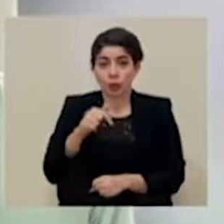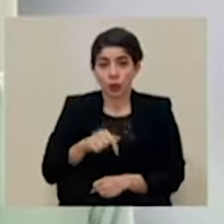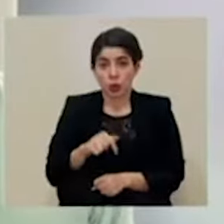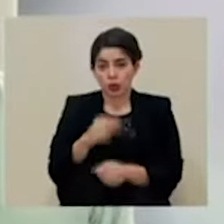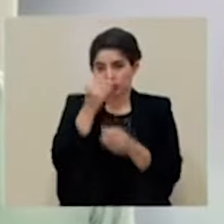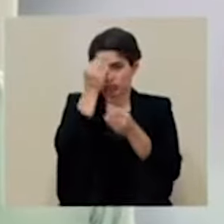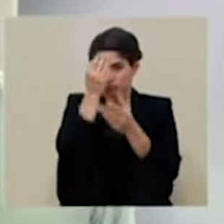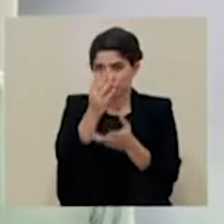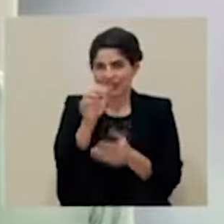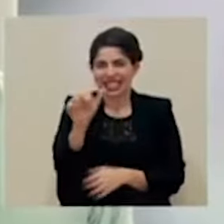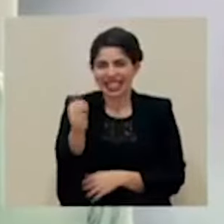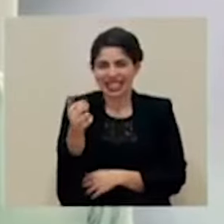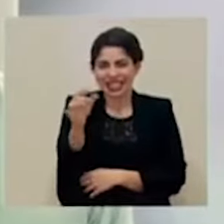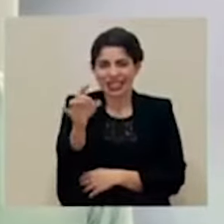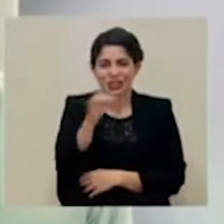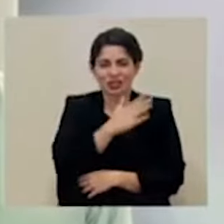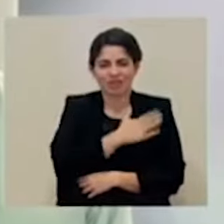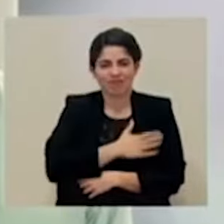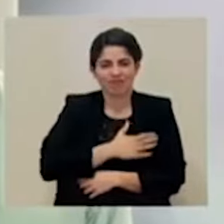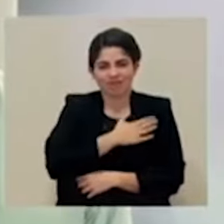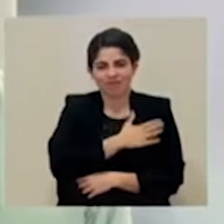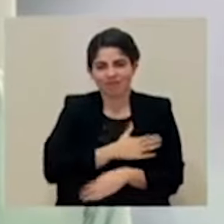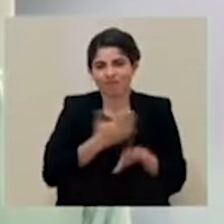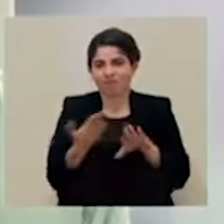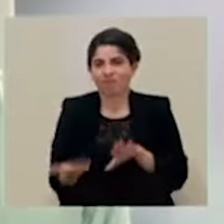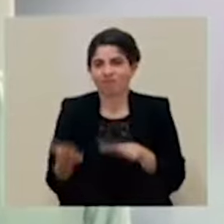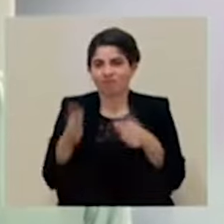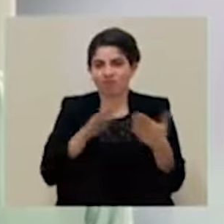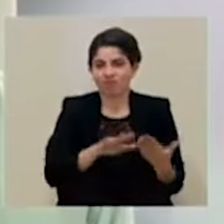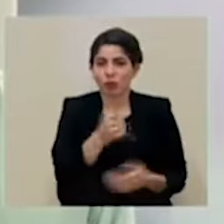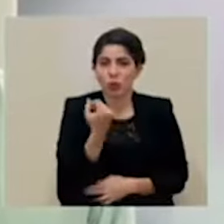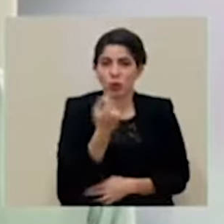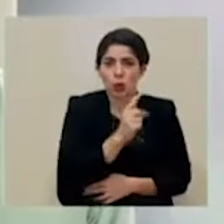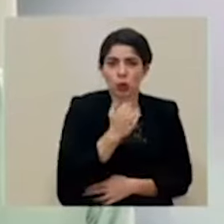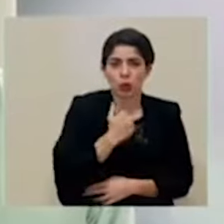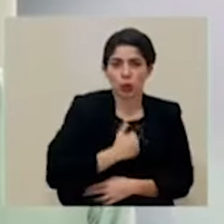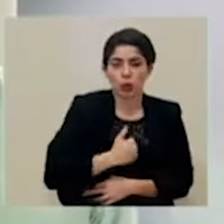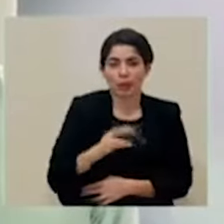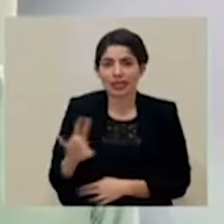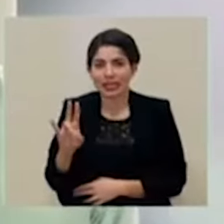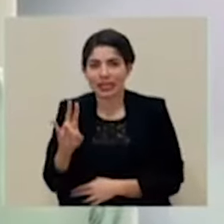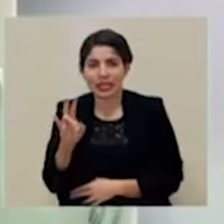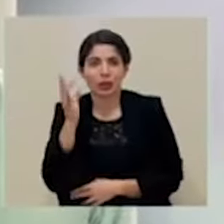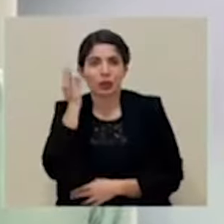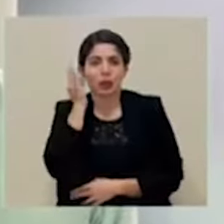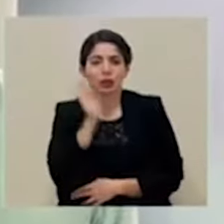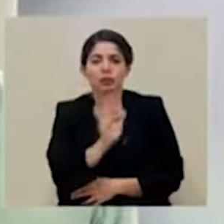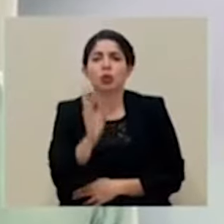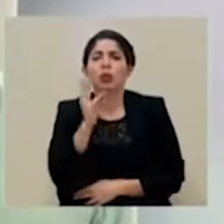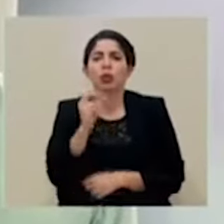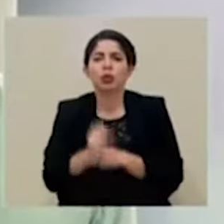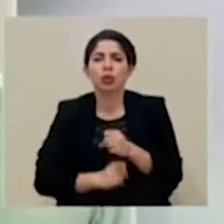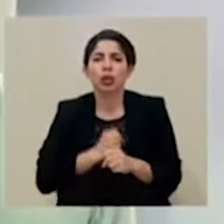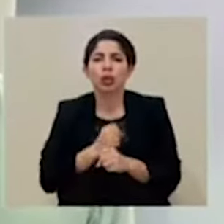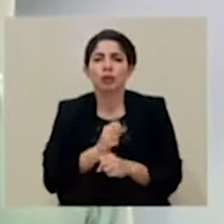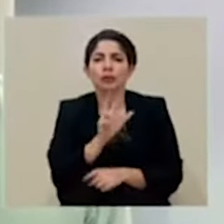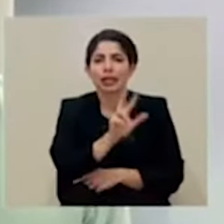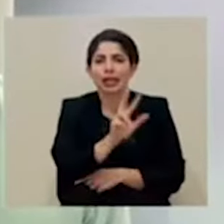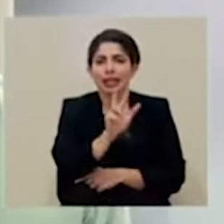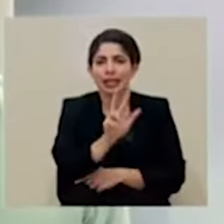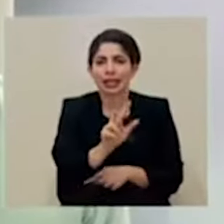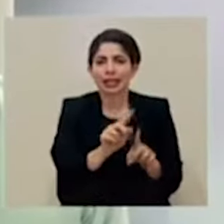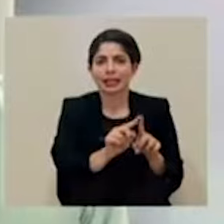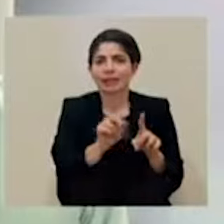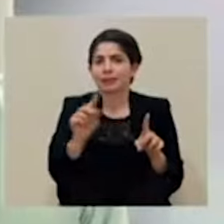reportan dieciocho lamentables fallecimientos, once hombres y siete mujeres, con un rango de edad de treinta y tres a